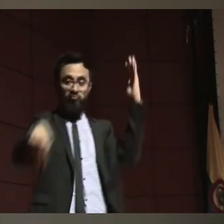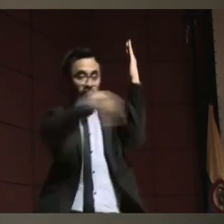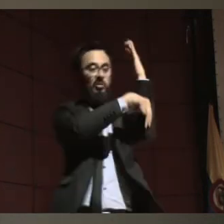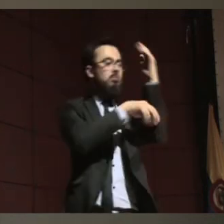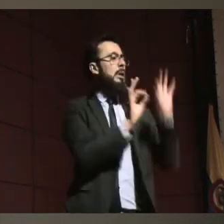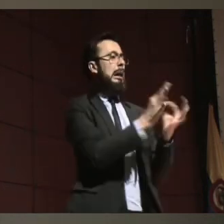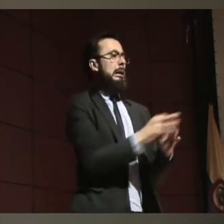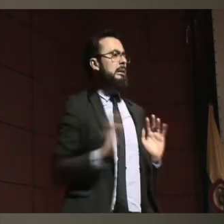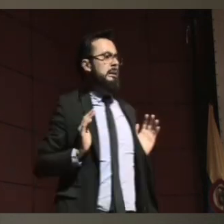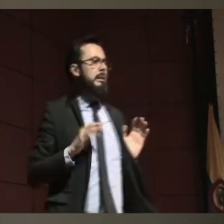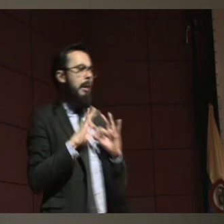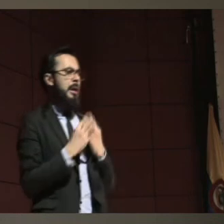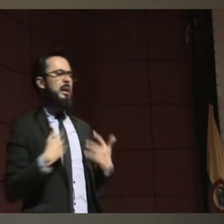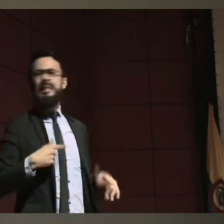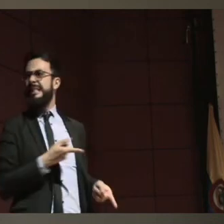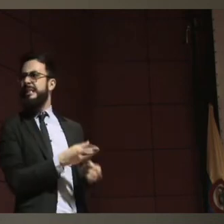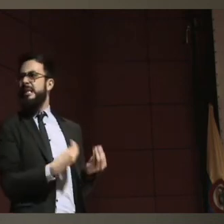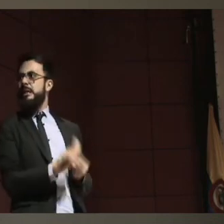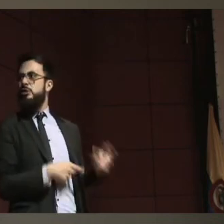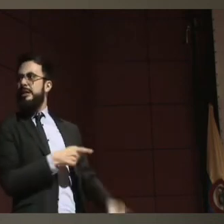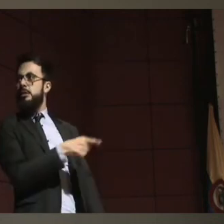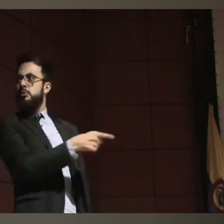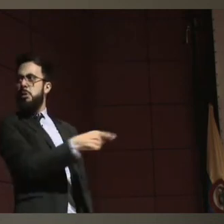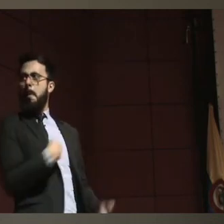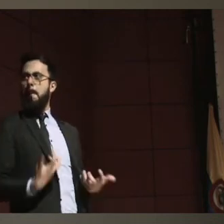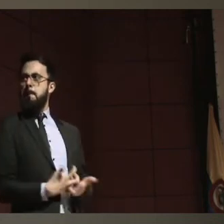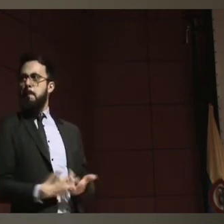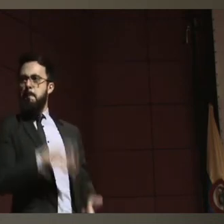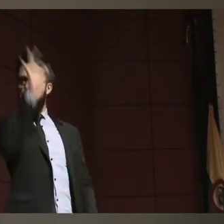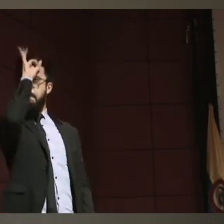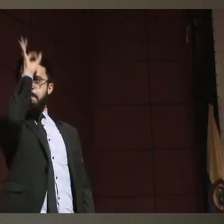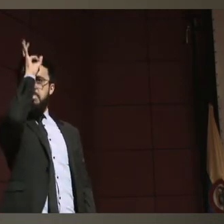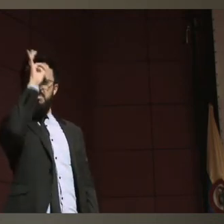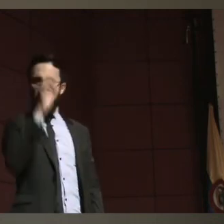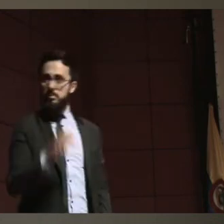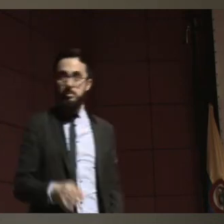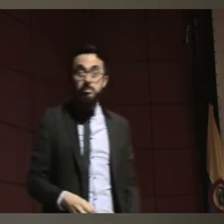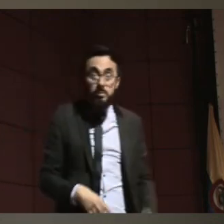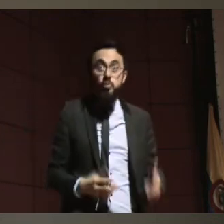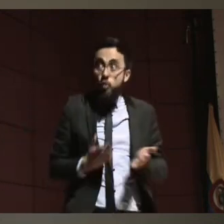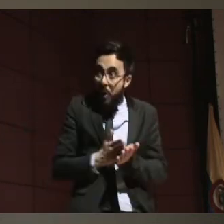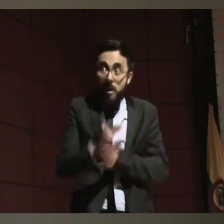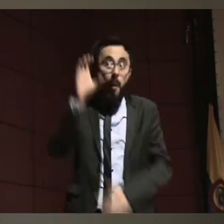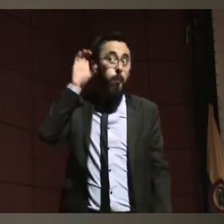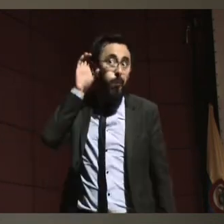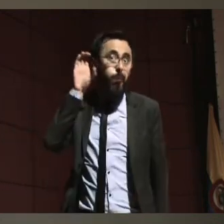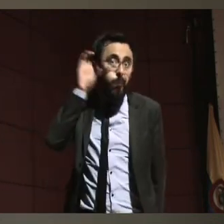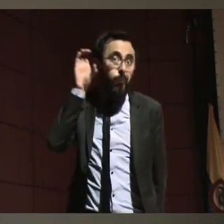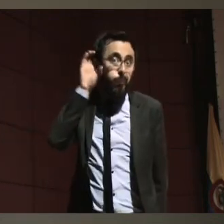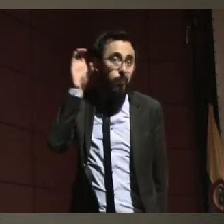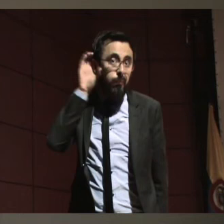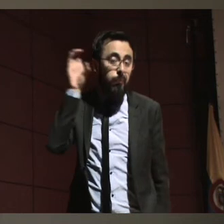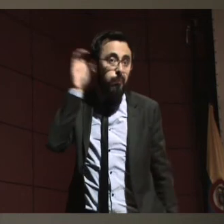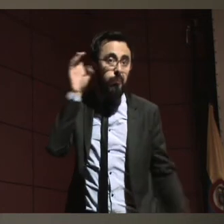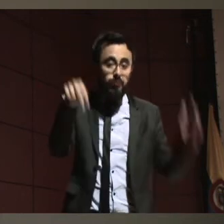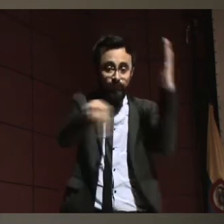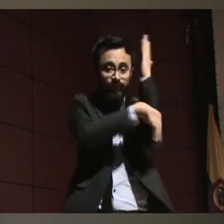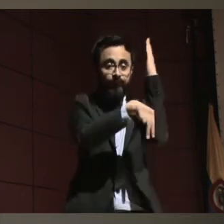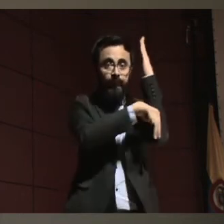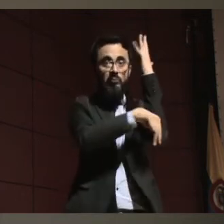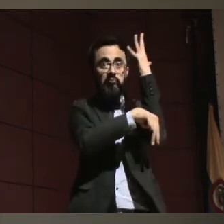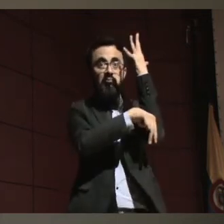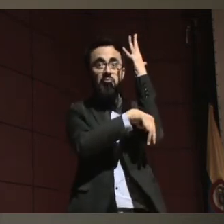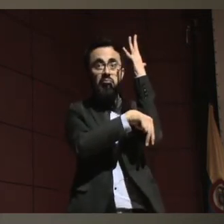pasando en nuestro país. ¿Sí? Entonces, hasta que nosotros no sepamos que la mediación cultural de lo que se está